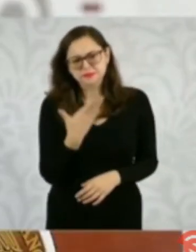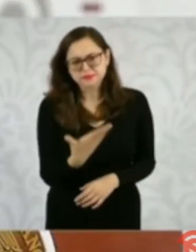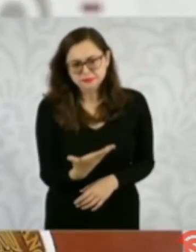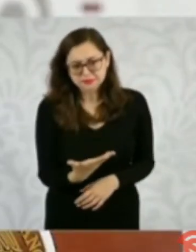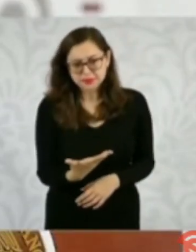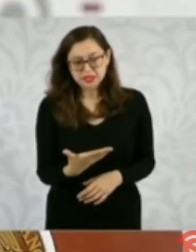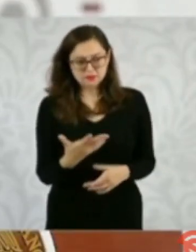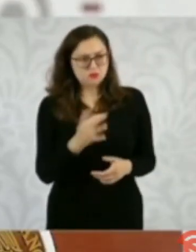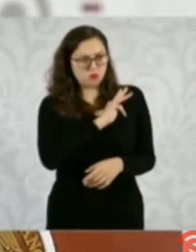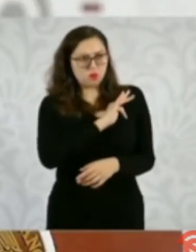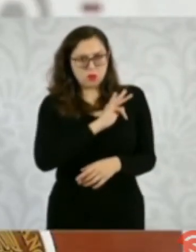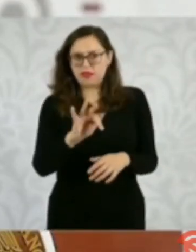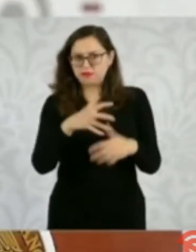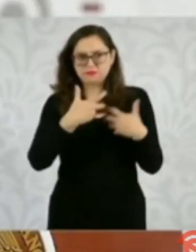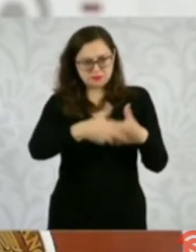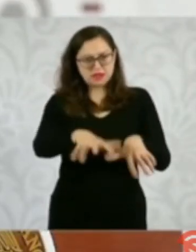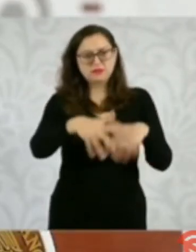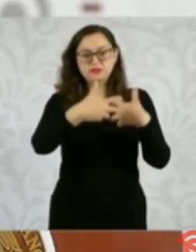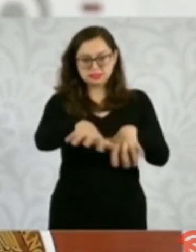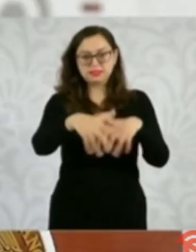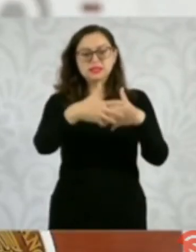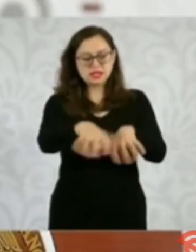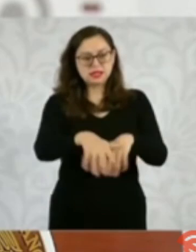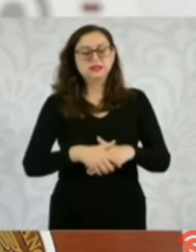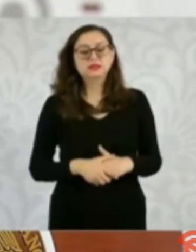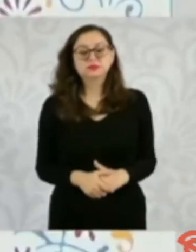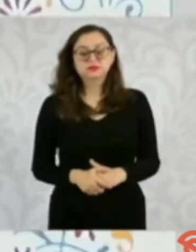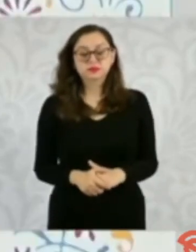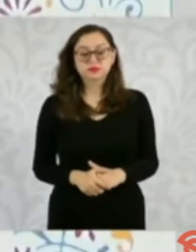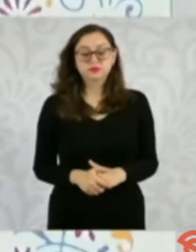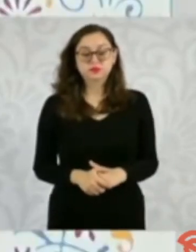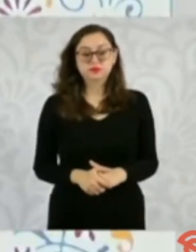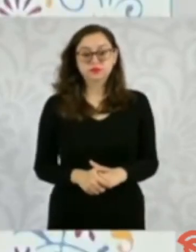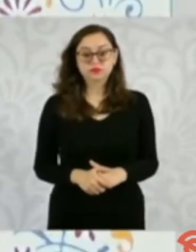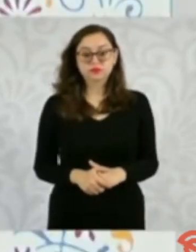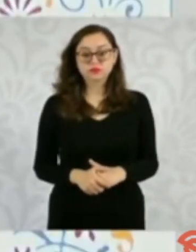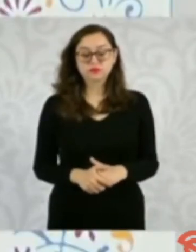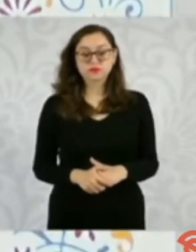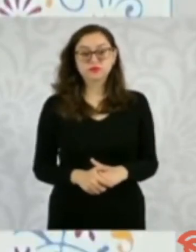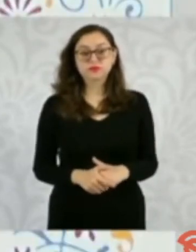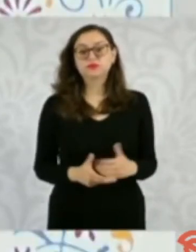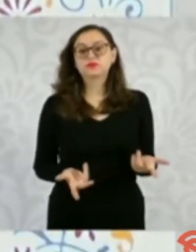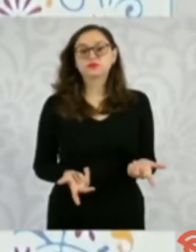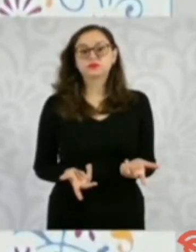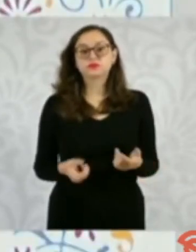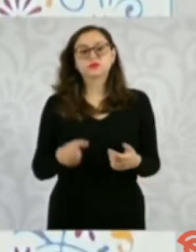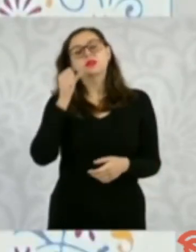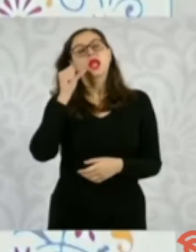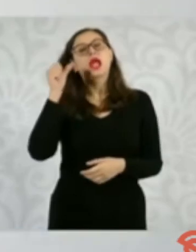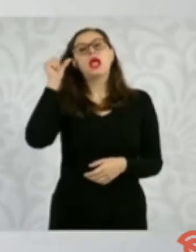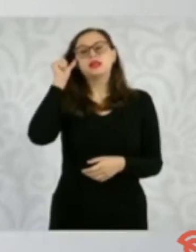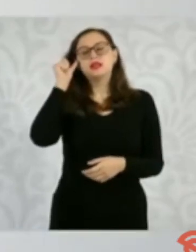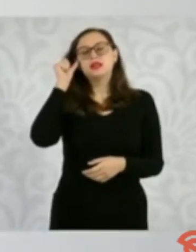Antes, ayer estaba, me pasaron un resumen de un programa de televisión, no voy a decir.